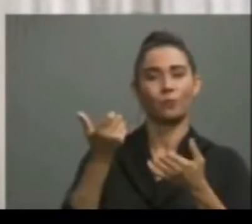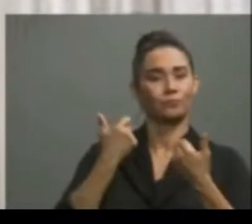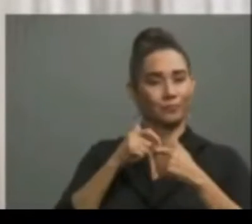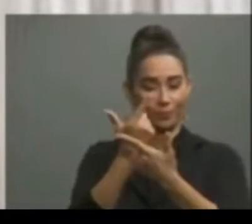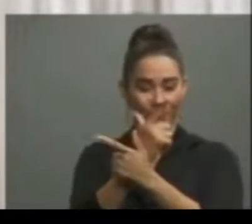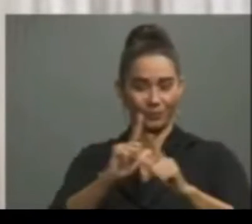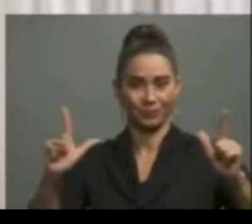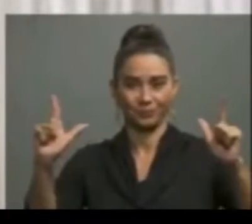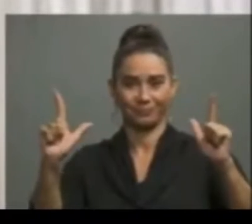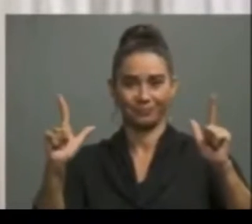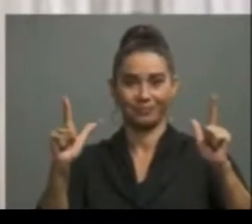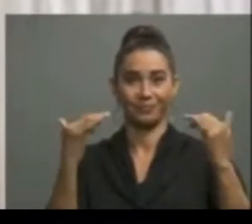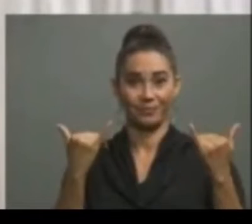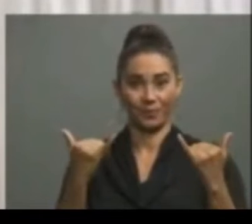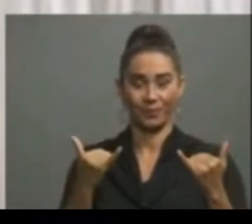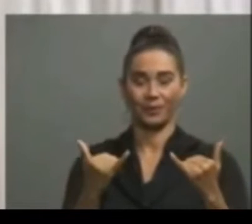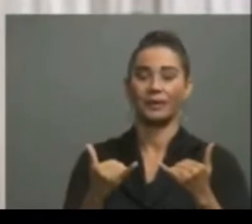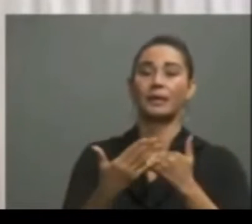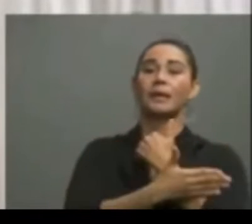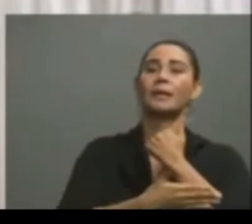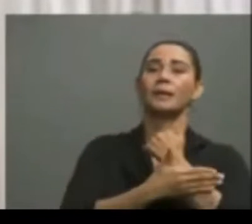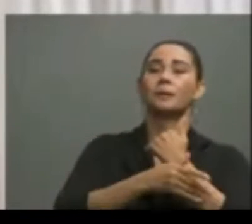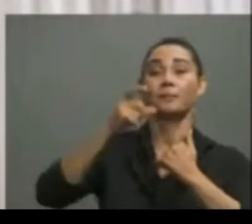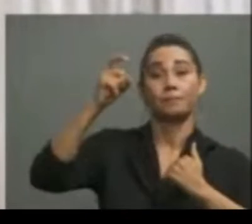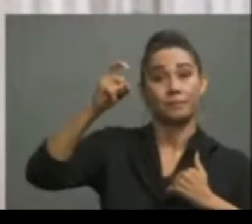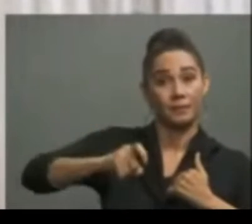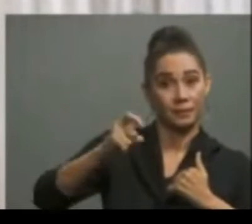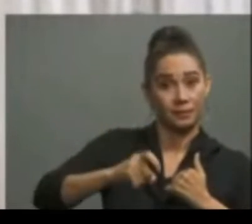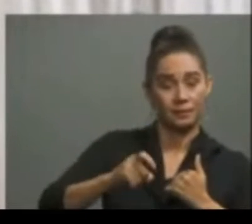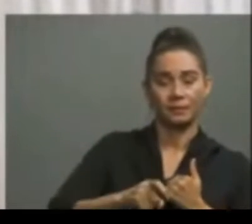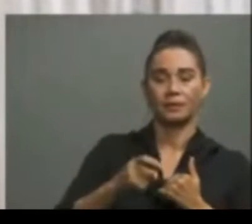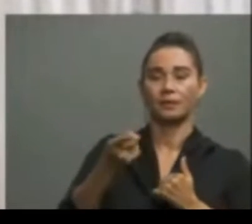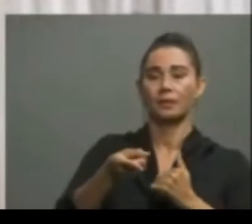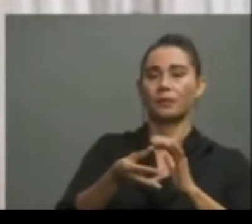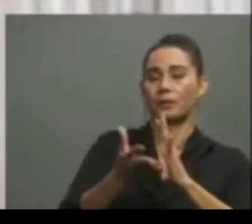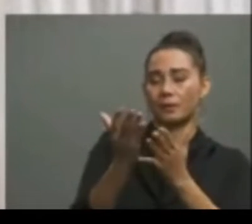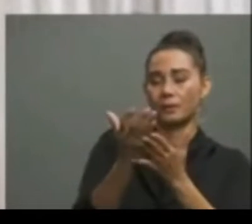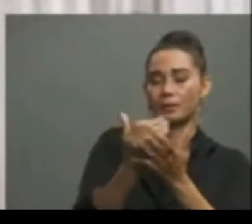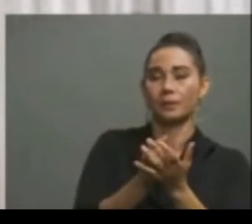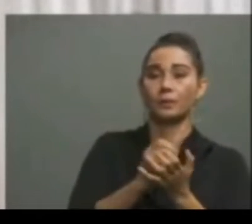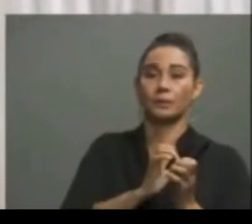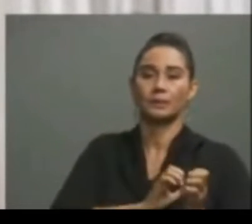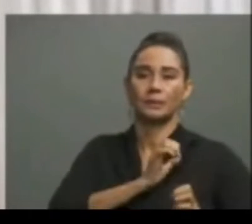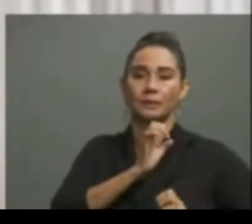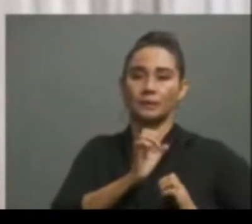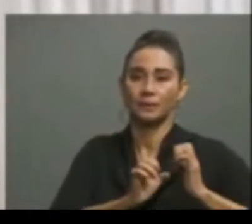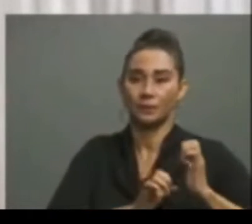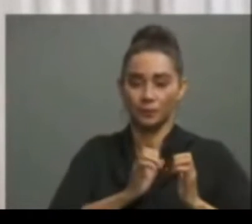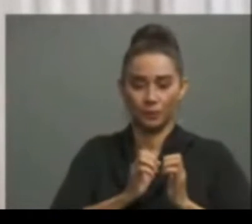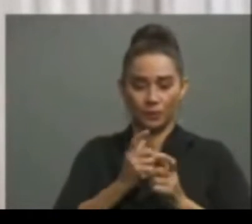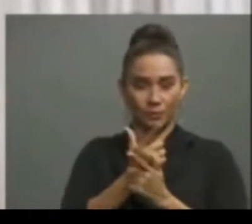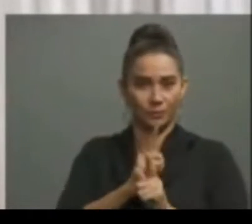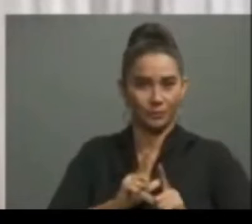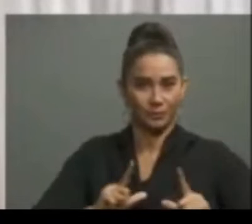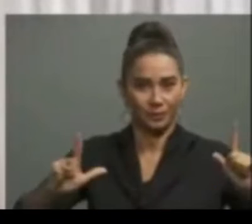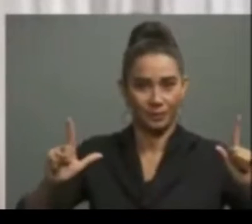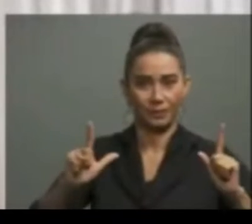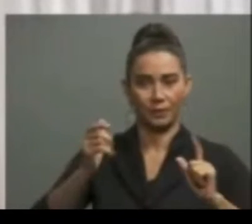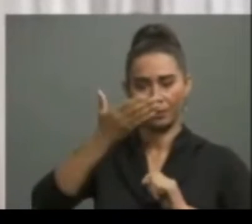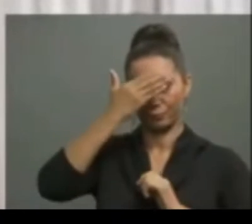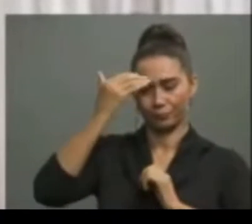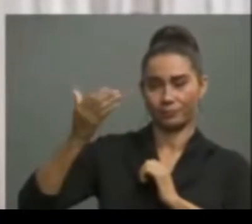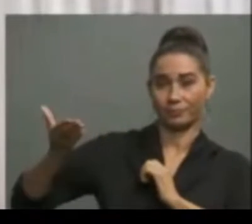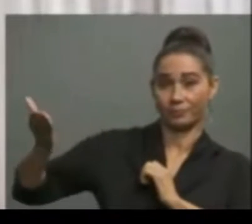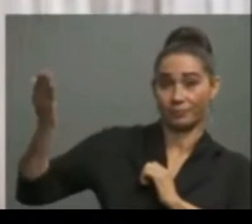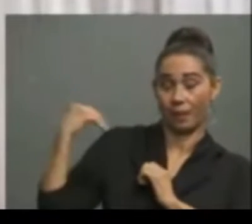libertad. El país merece y necesita una recuperación emocional y dejar atrás las medidas que